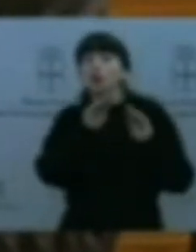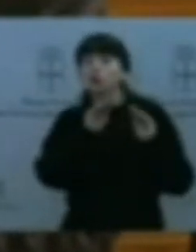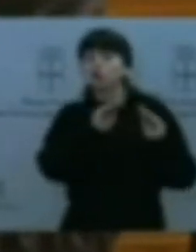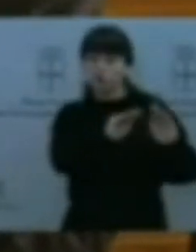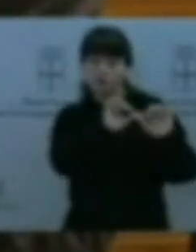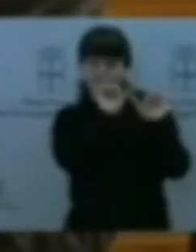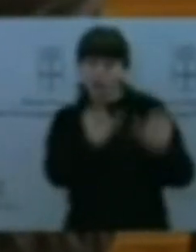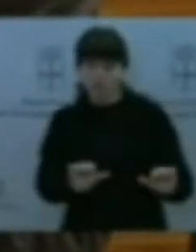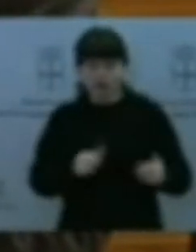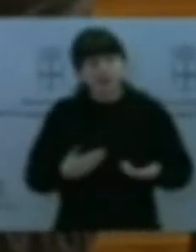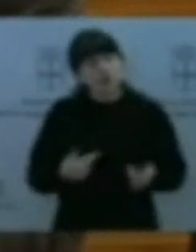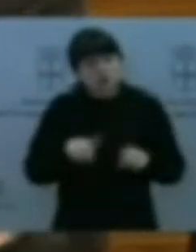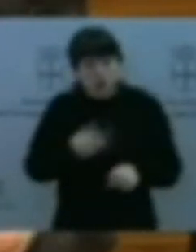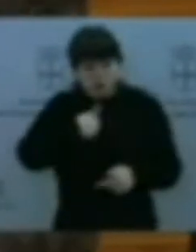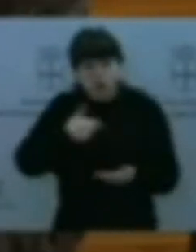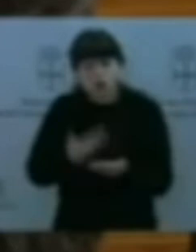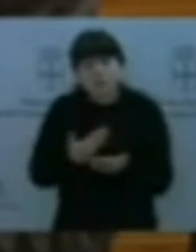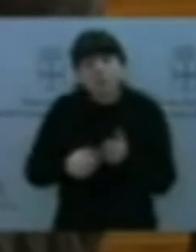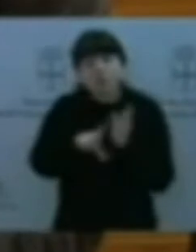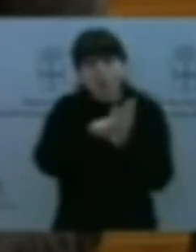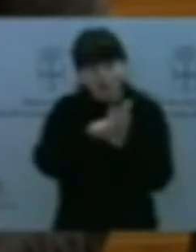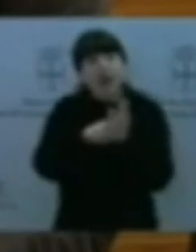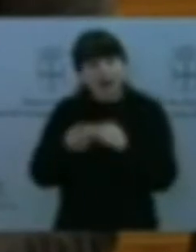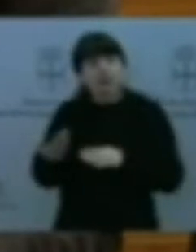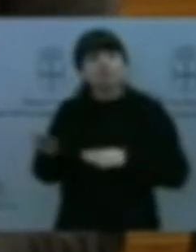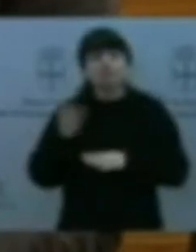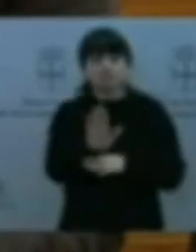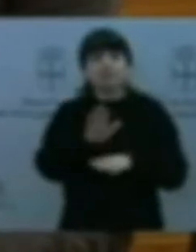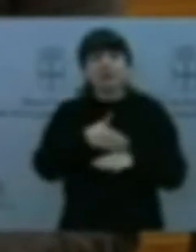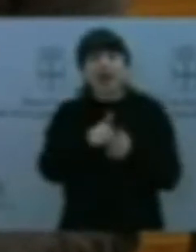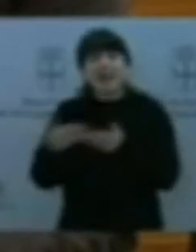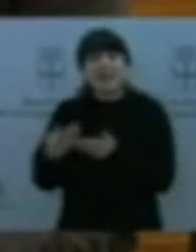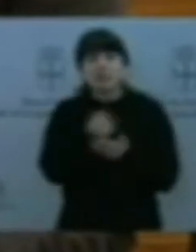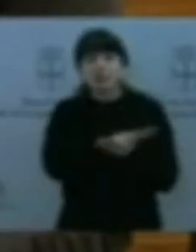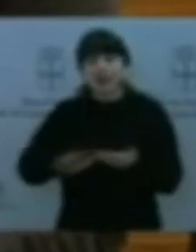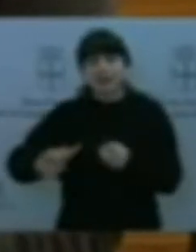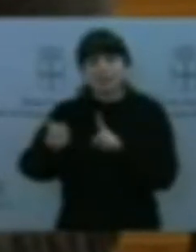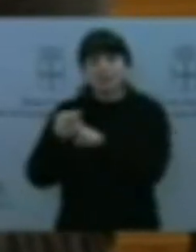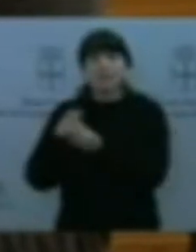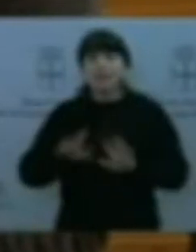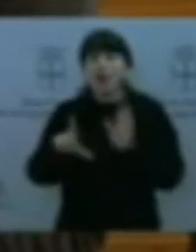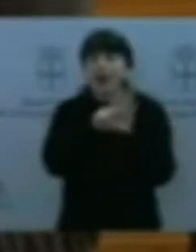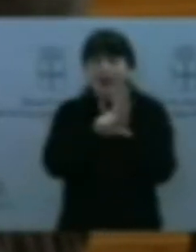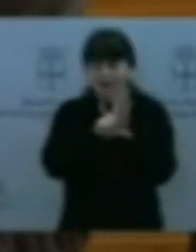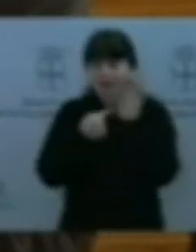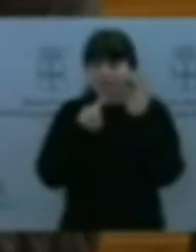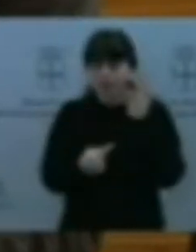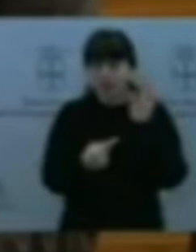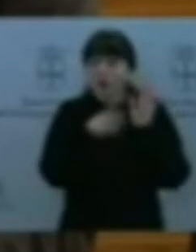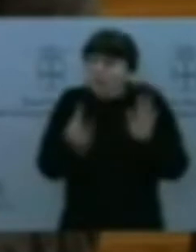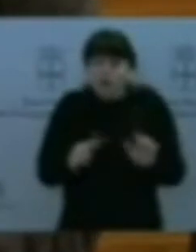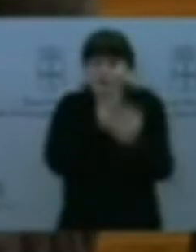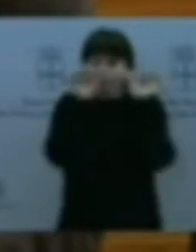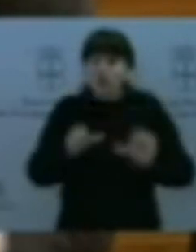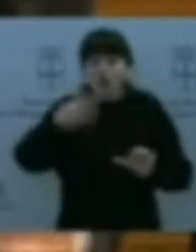de ley para lograr la gratuidad de los libros de texto, pero por ley, por ley, porque es de la única manera que se pueden conseguir las cosas en esta región